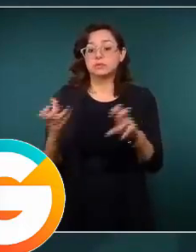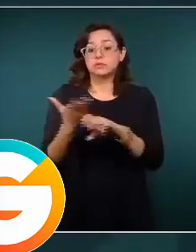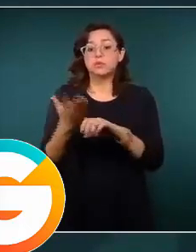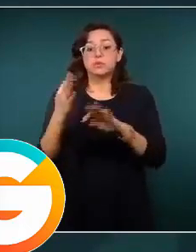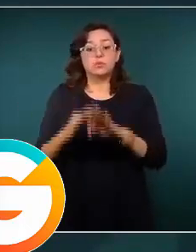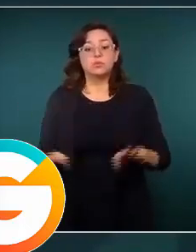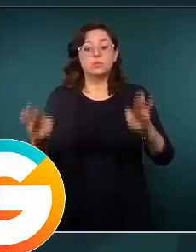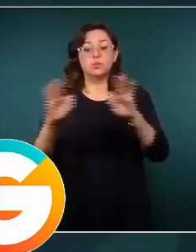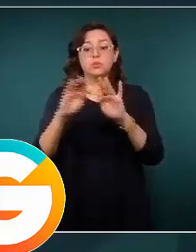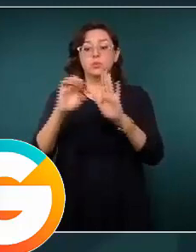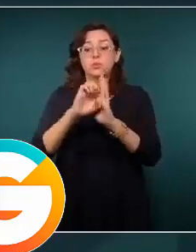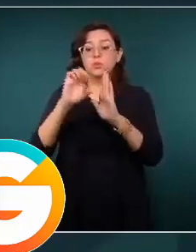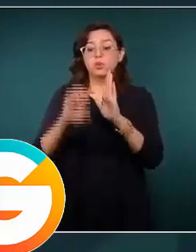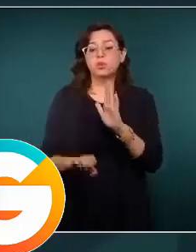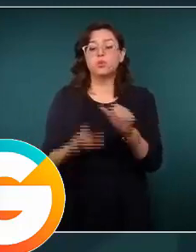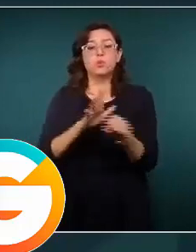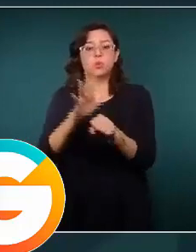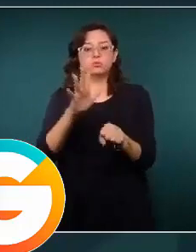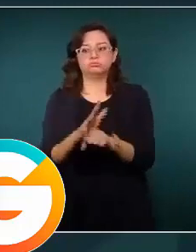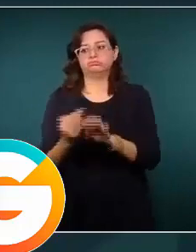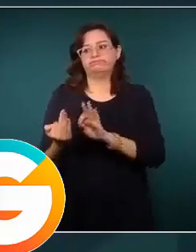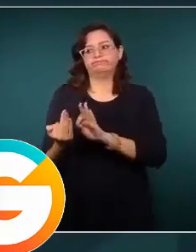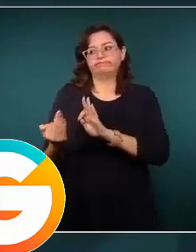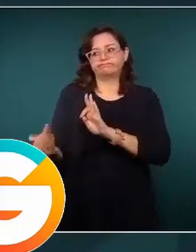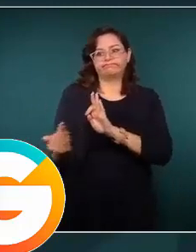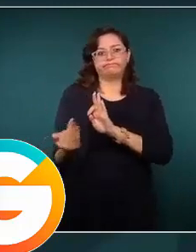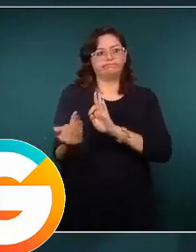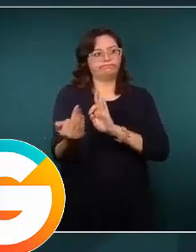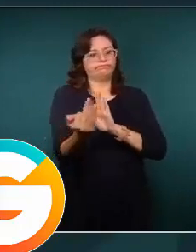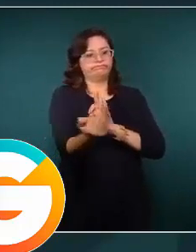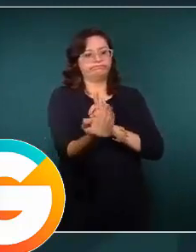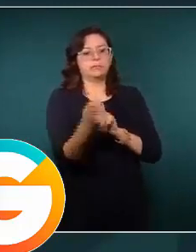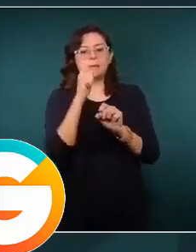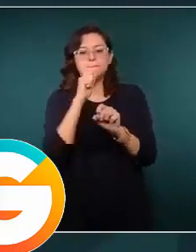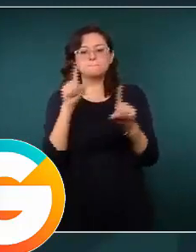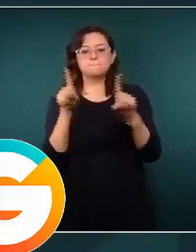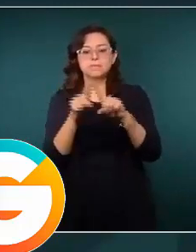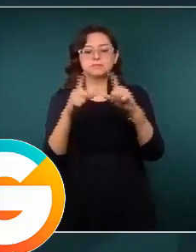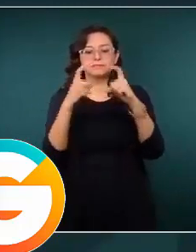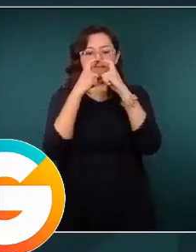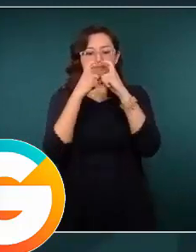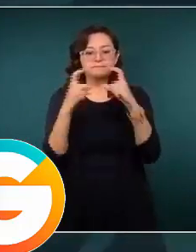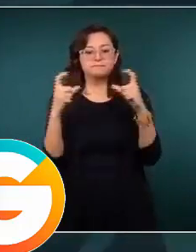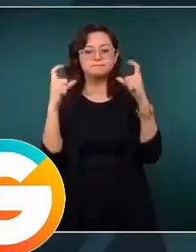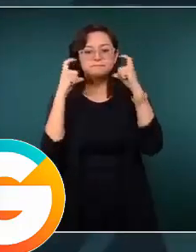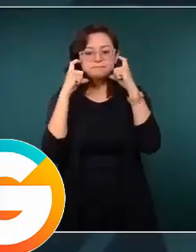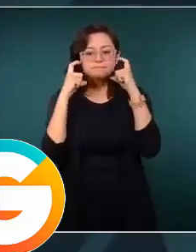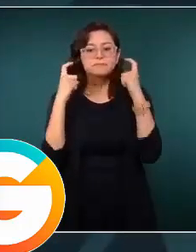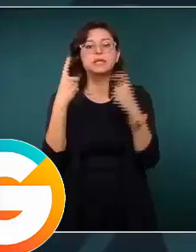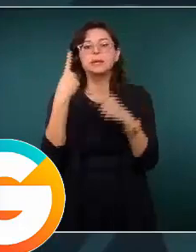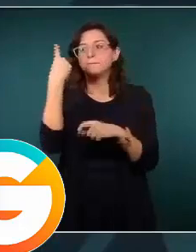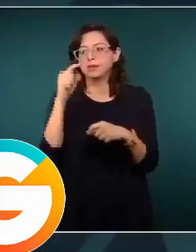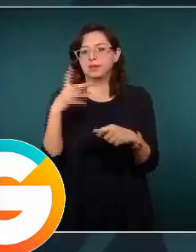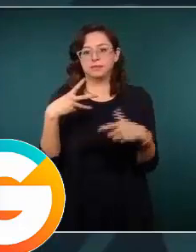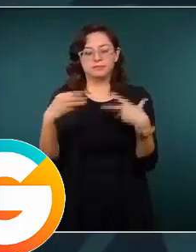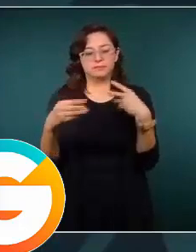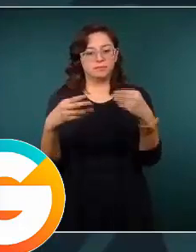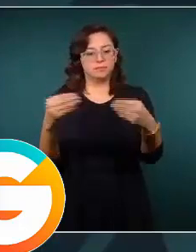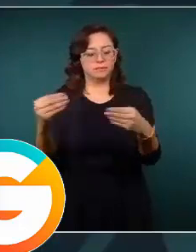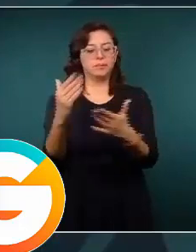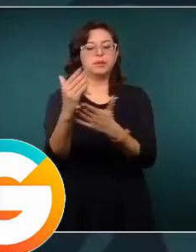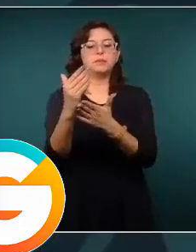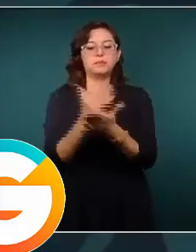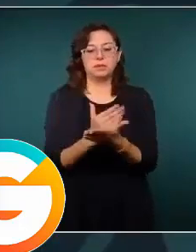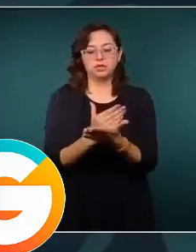como lo es el tener las medidas de sana distancia y el uso del cubrebocas para poder disminuir el ritmo de contagios